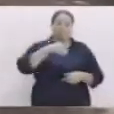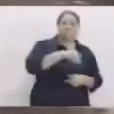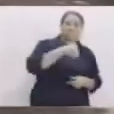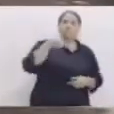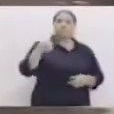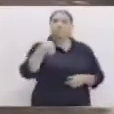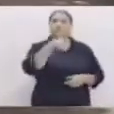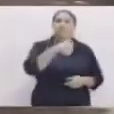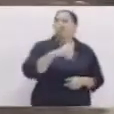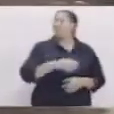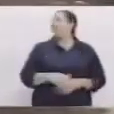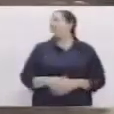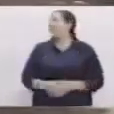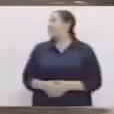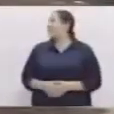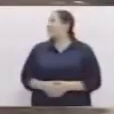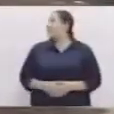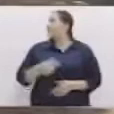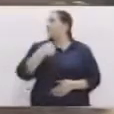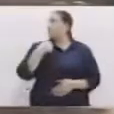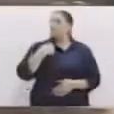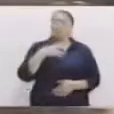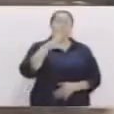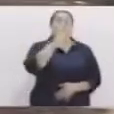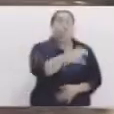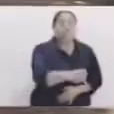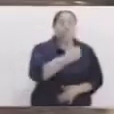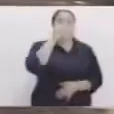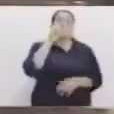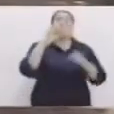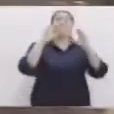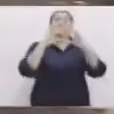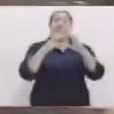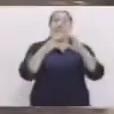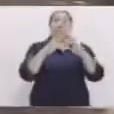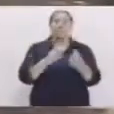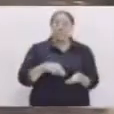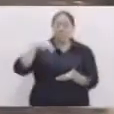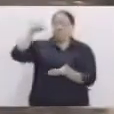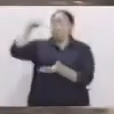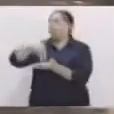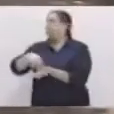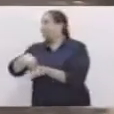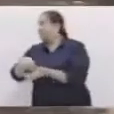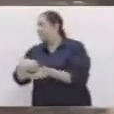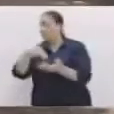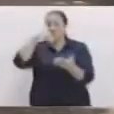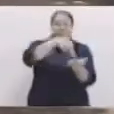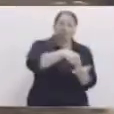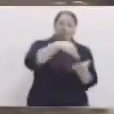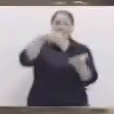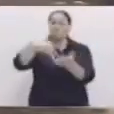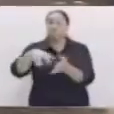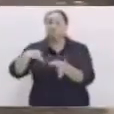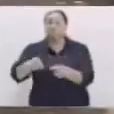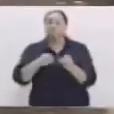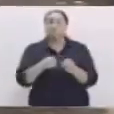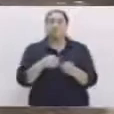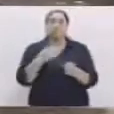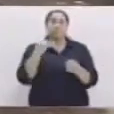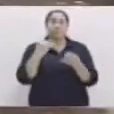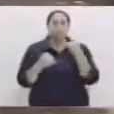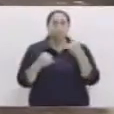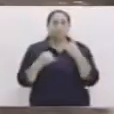al número uno, voy a agarrar la pelotita. Salto y al llegar al último cuadrito, la tengo que ensartar